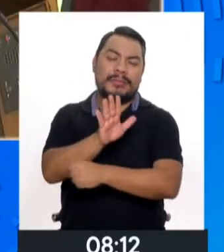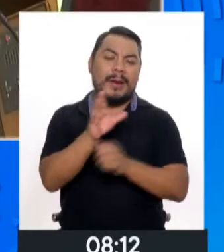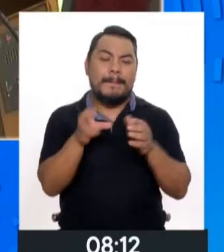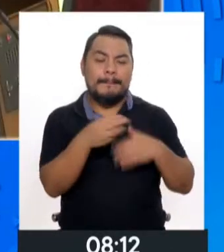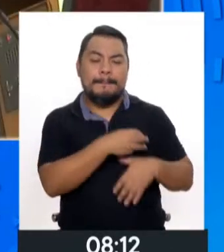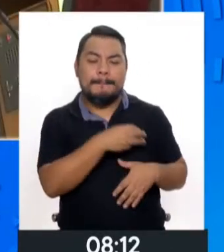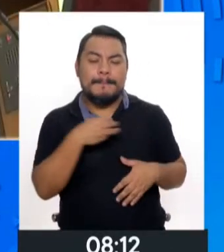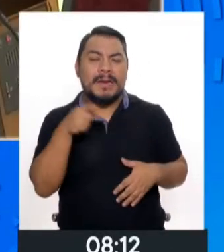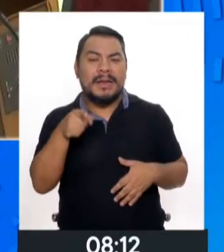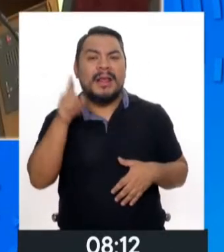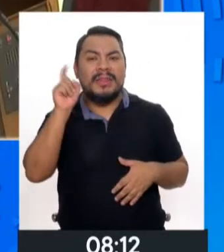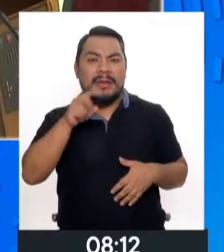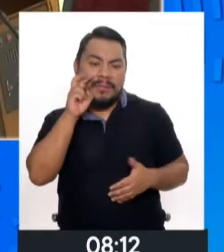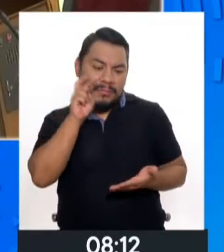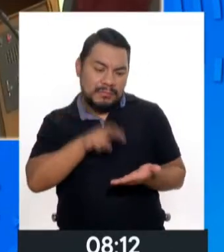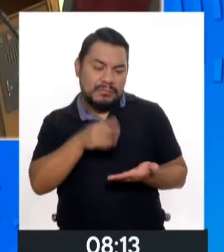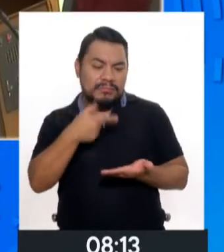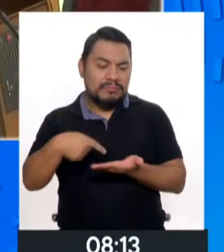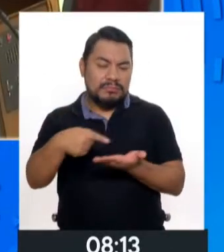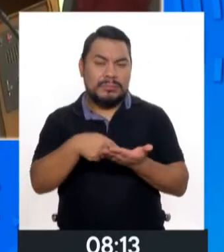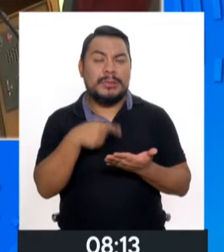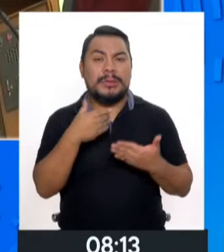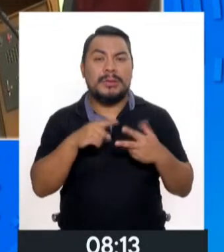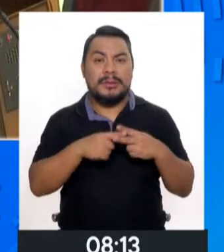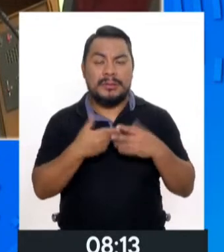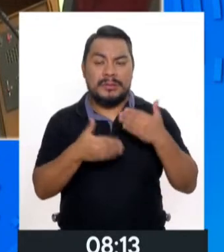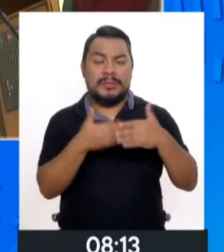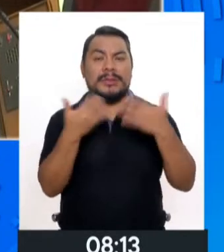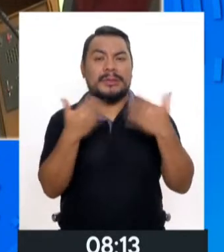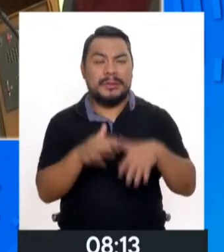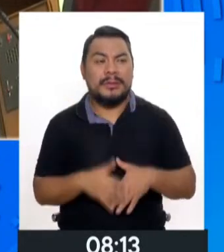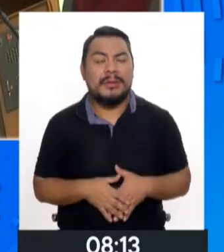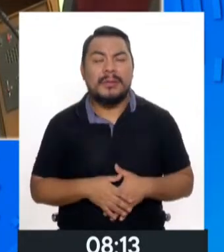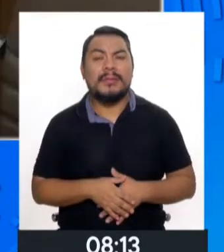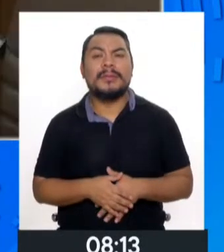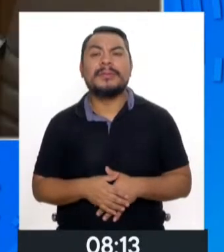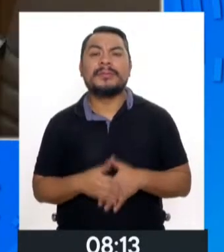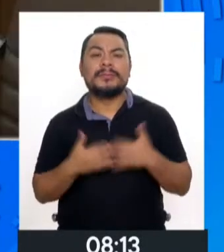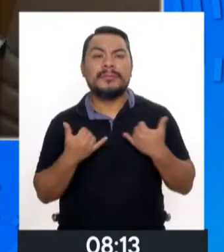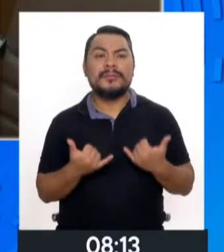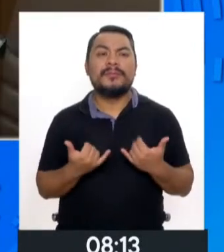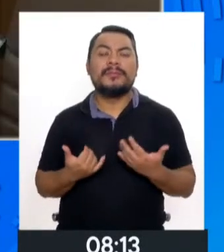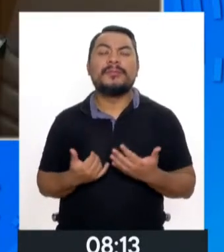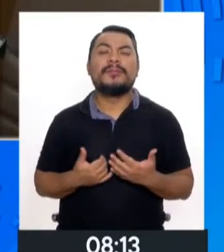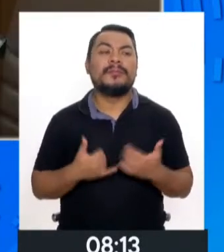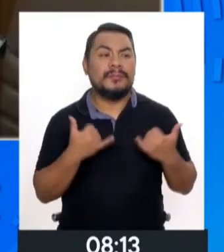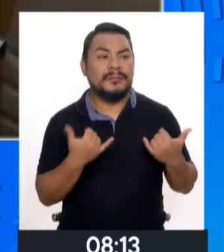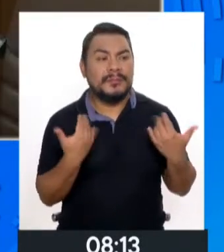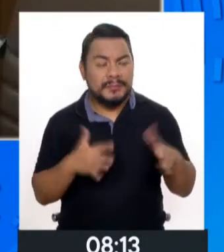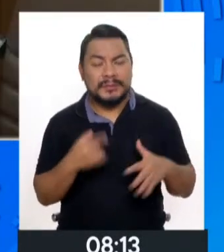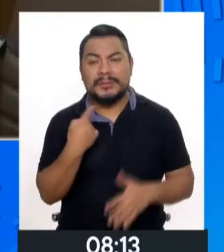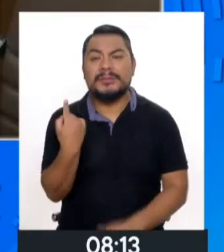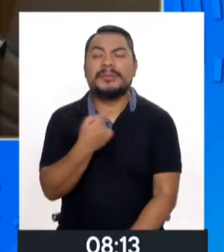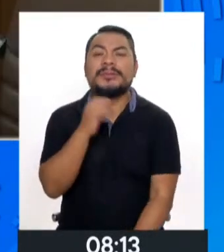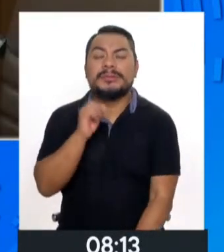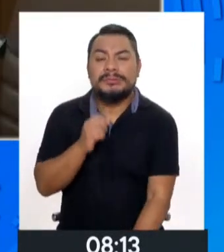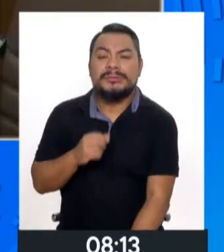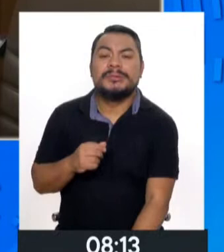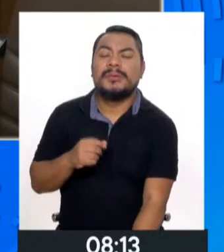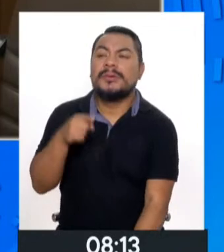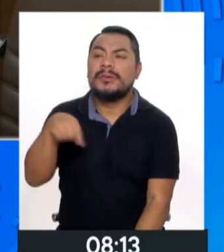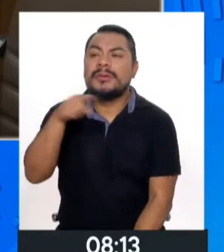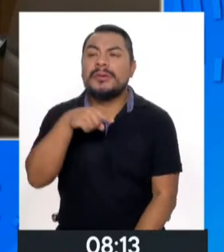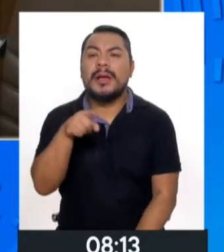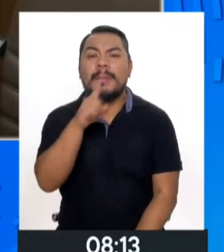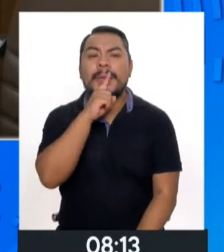Consejo de Ministros. Ya inició ese proceso, está recibiendo la retroalimentación de los pares